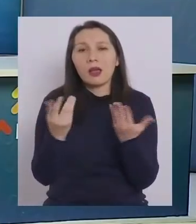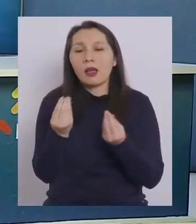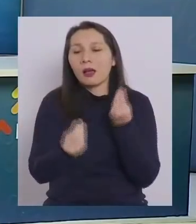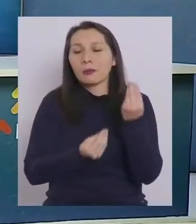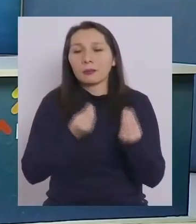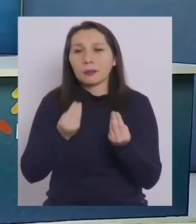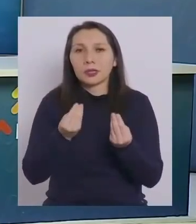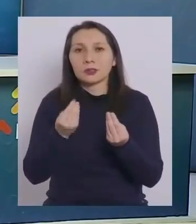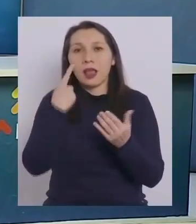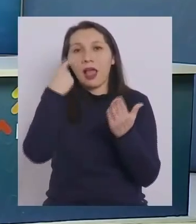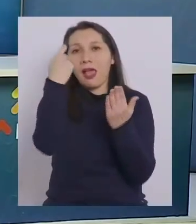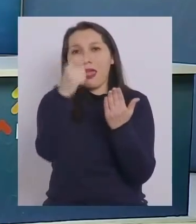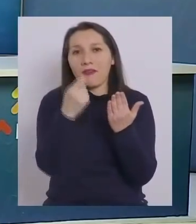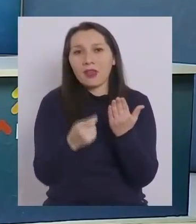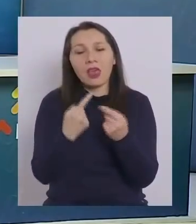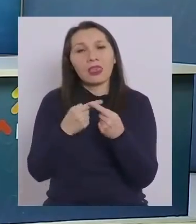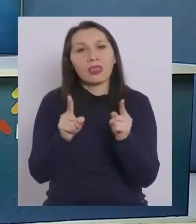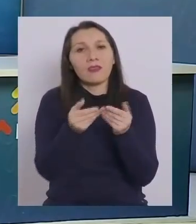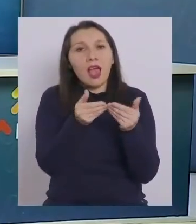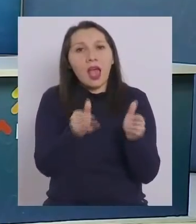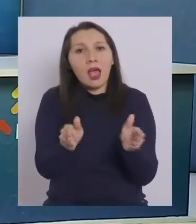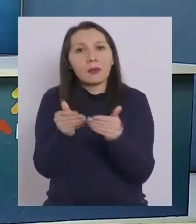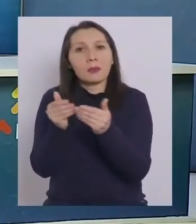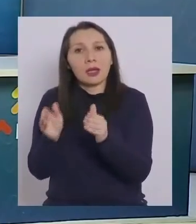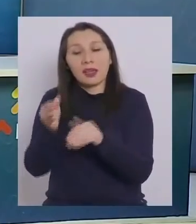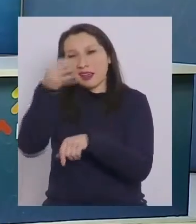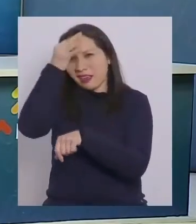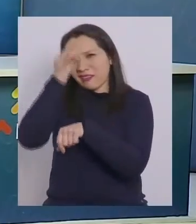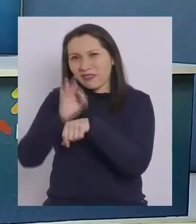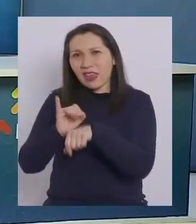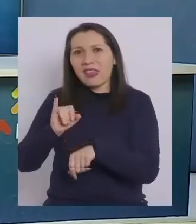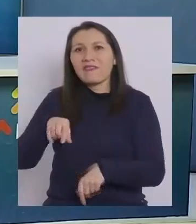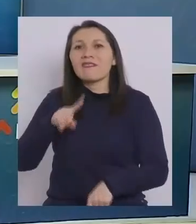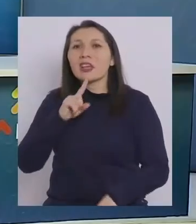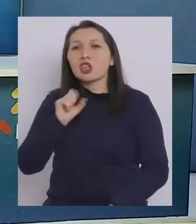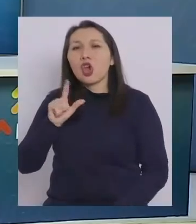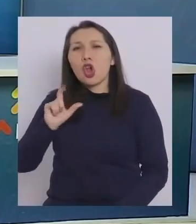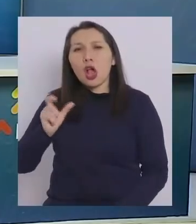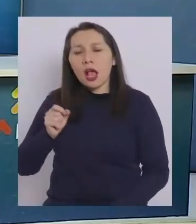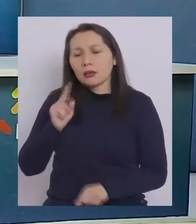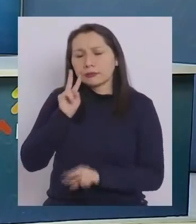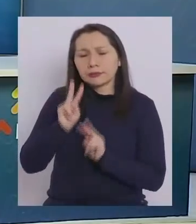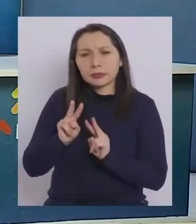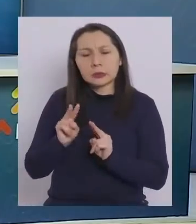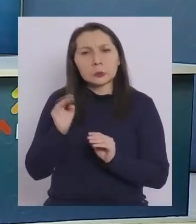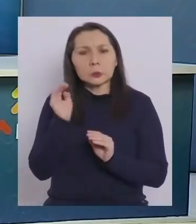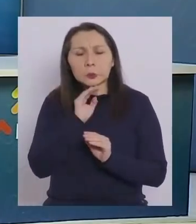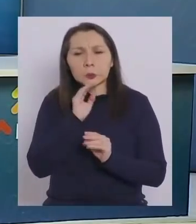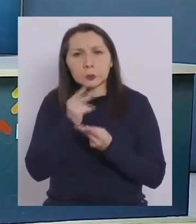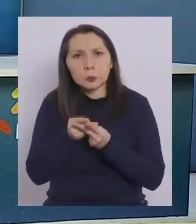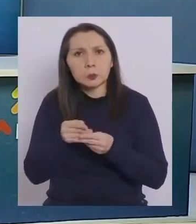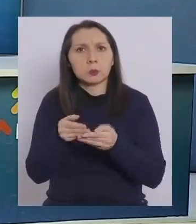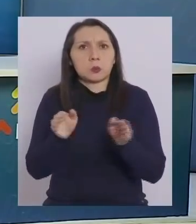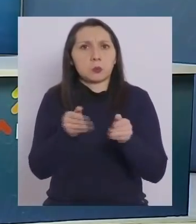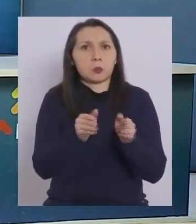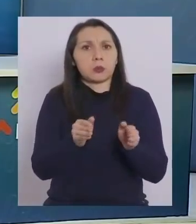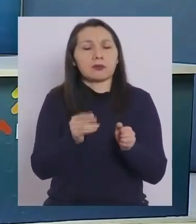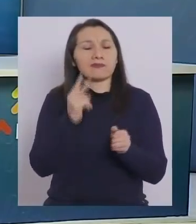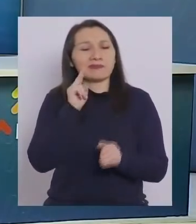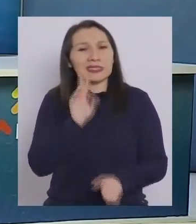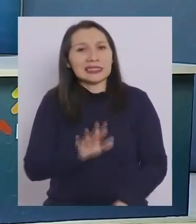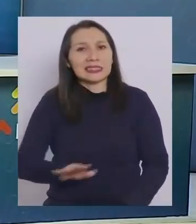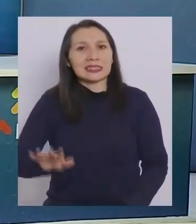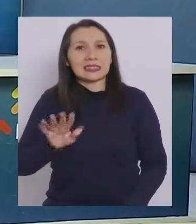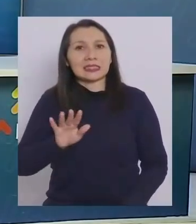ha sido la evaluación de estas distintas aperturas. La infectóloga Caterina Ferrecho aseguró que le parecían un poco apresuradas considerando el factor